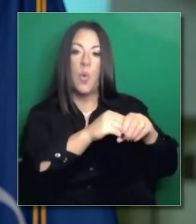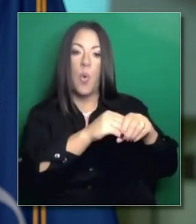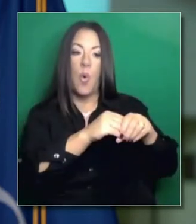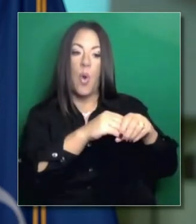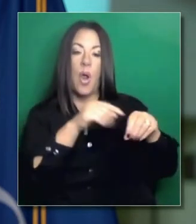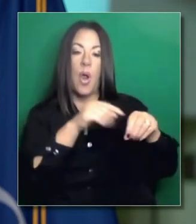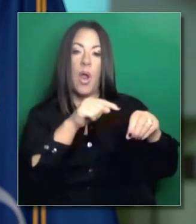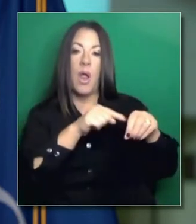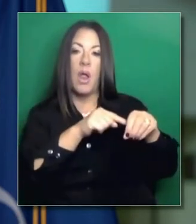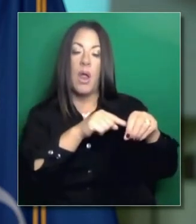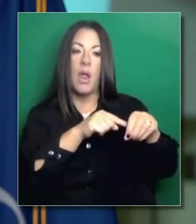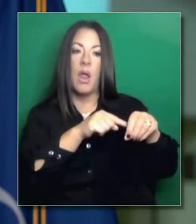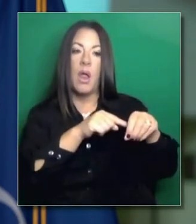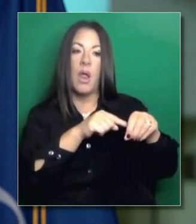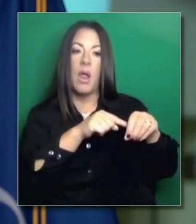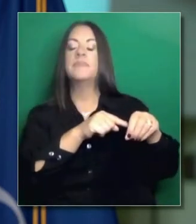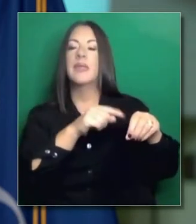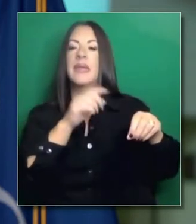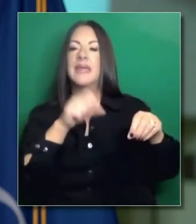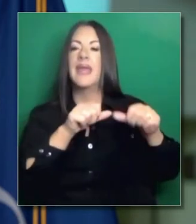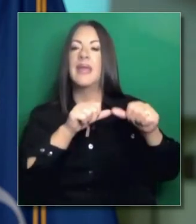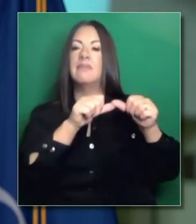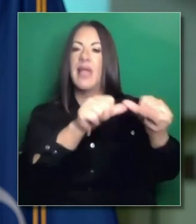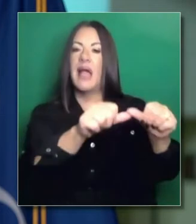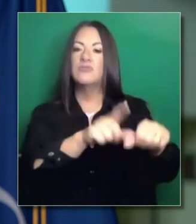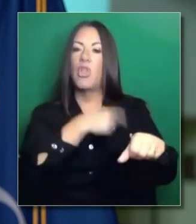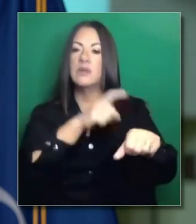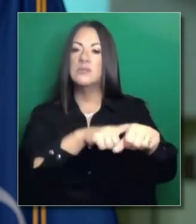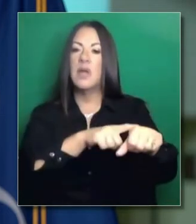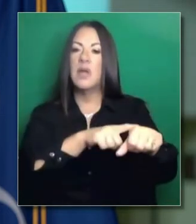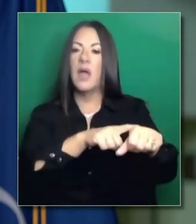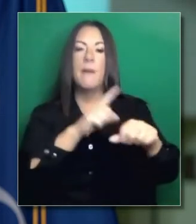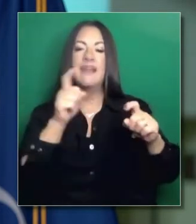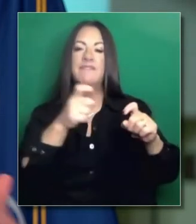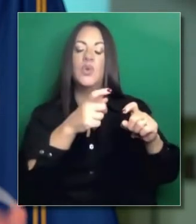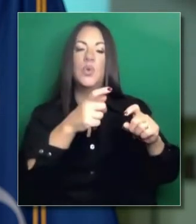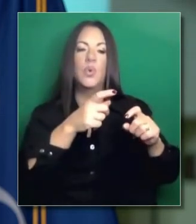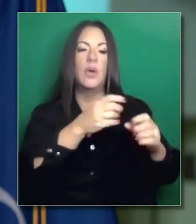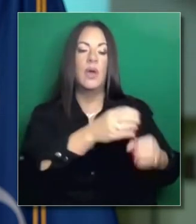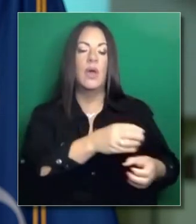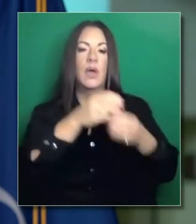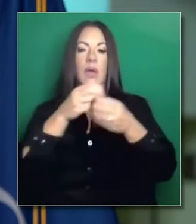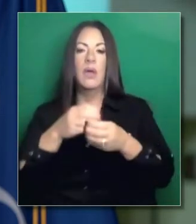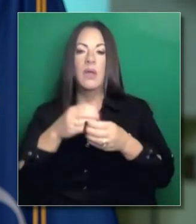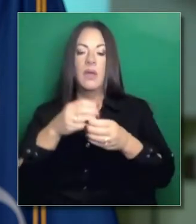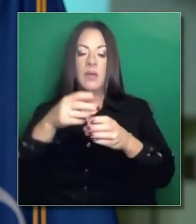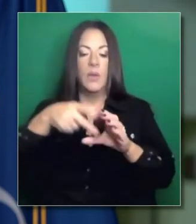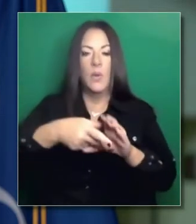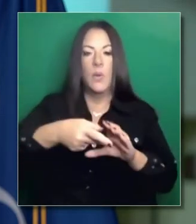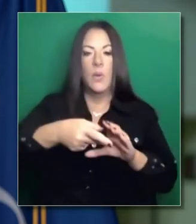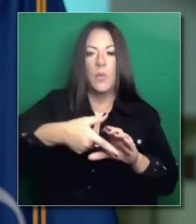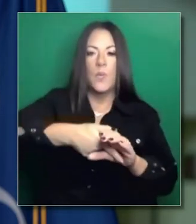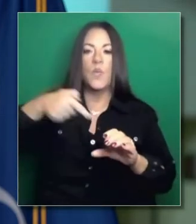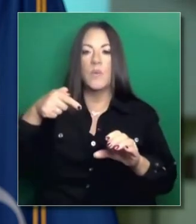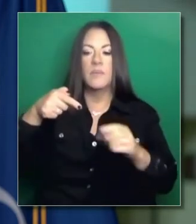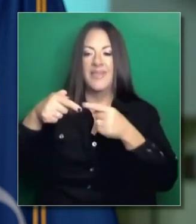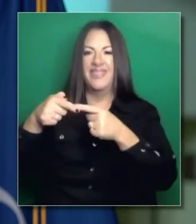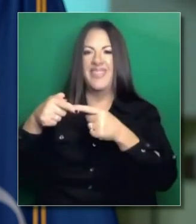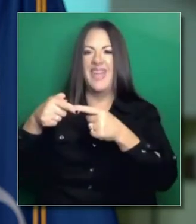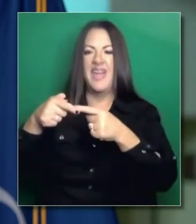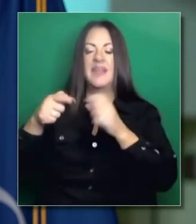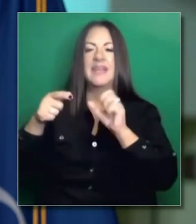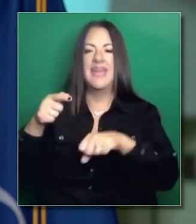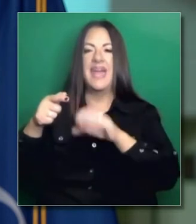Pero una vez que se abre la ámpula. Y hay un número de dosis disponibles. Es cuando uno se tiene que movilizar rápidamente para administrarlas.